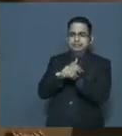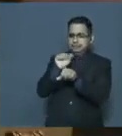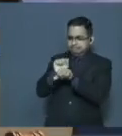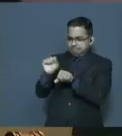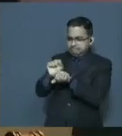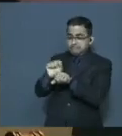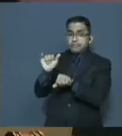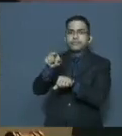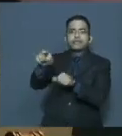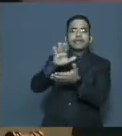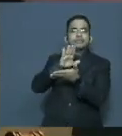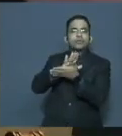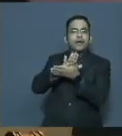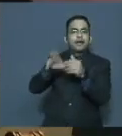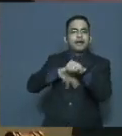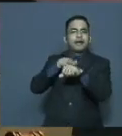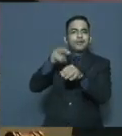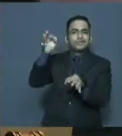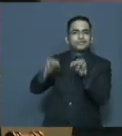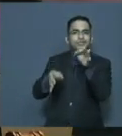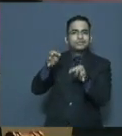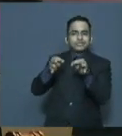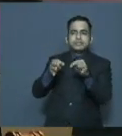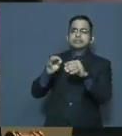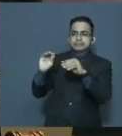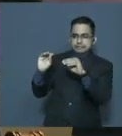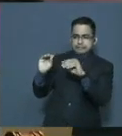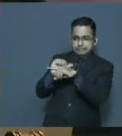de la Escuela Nacional de la Judicatura.